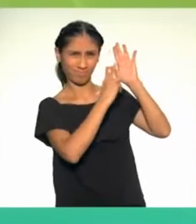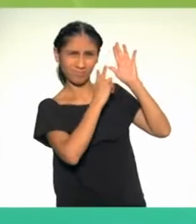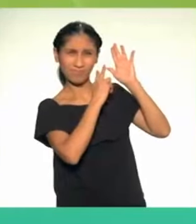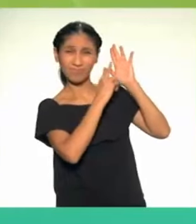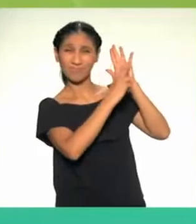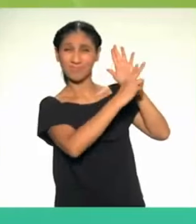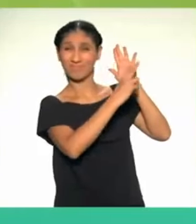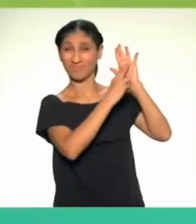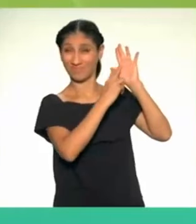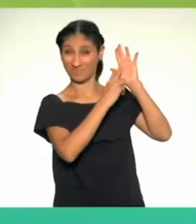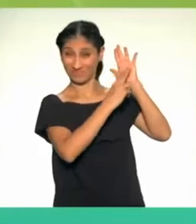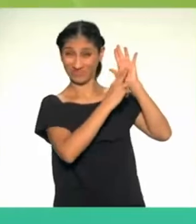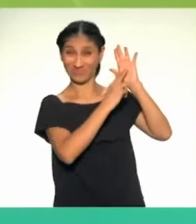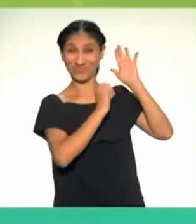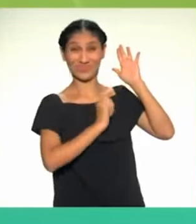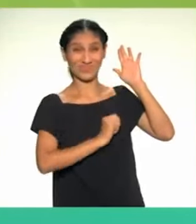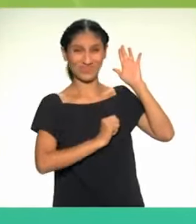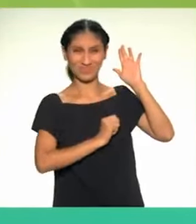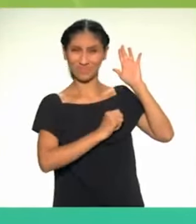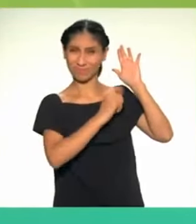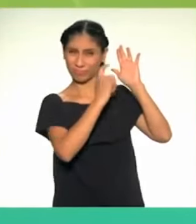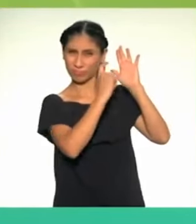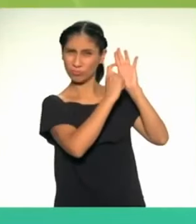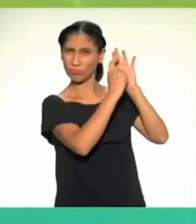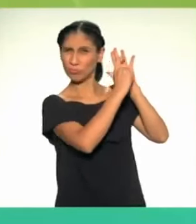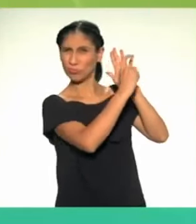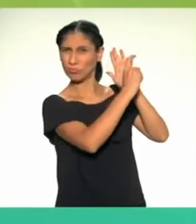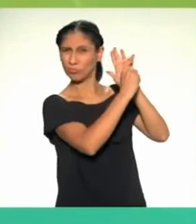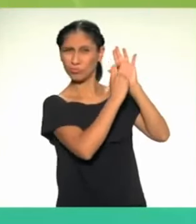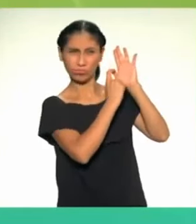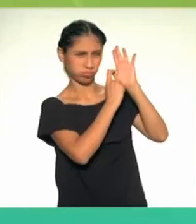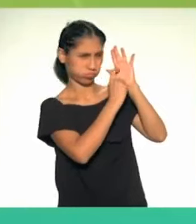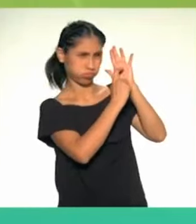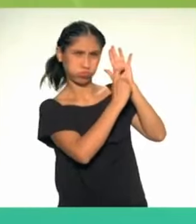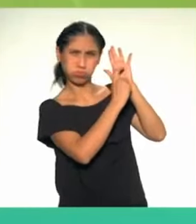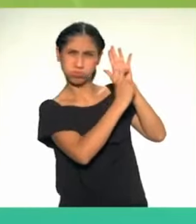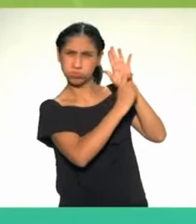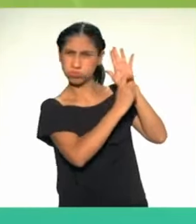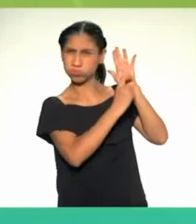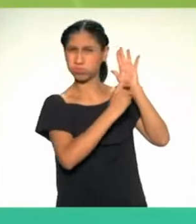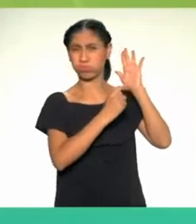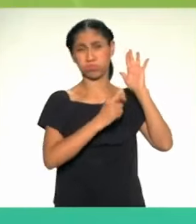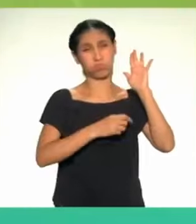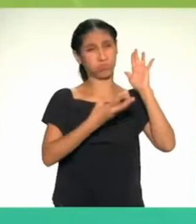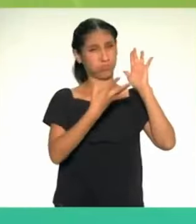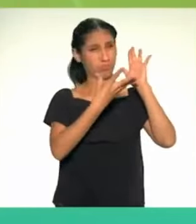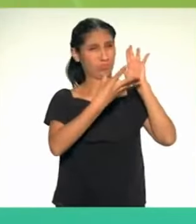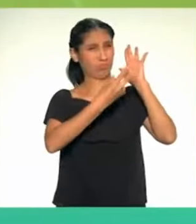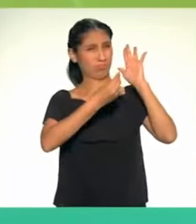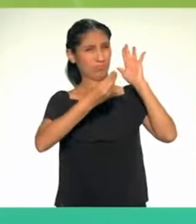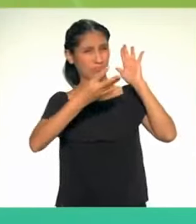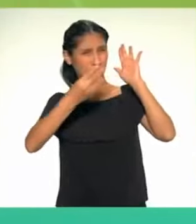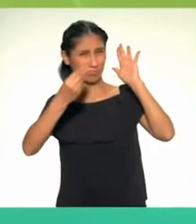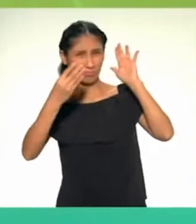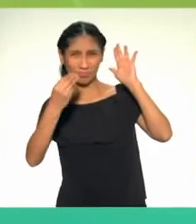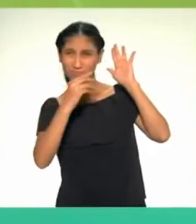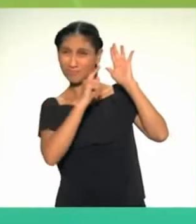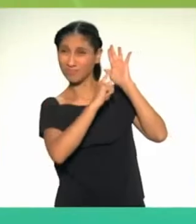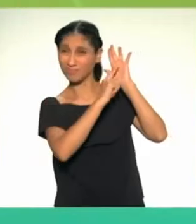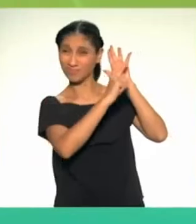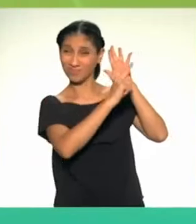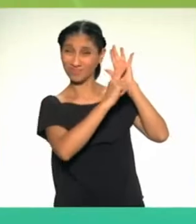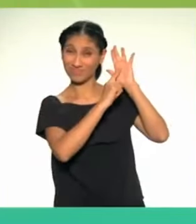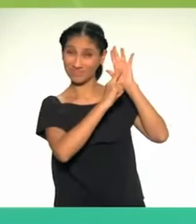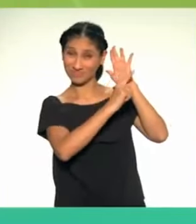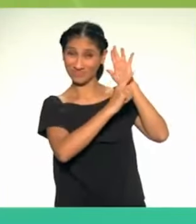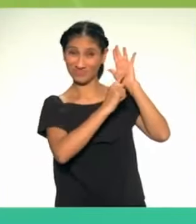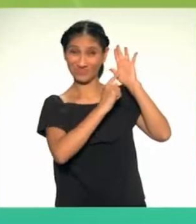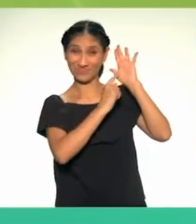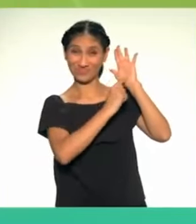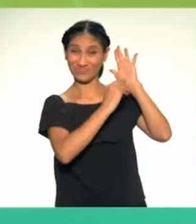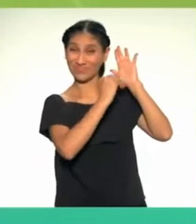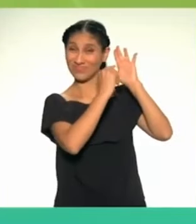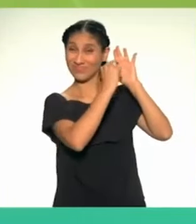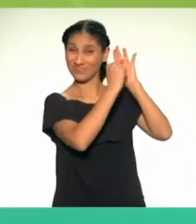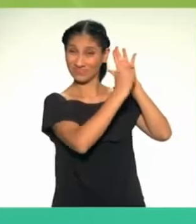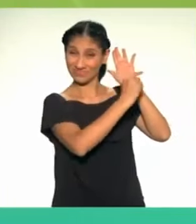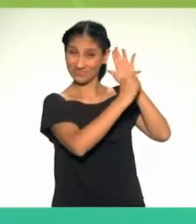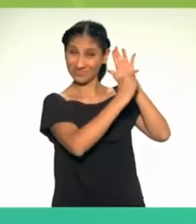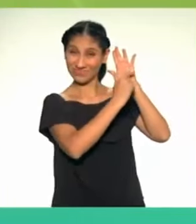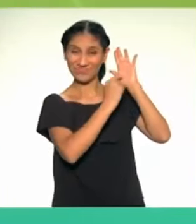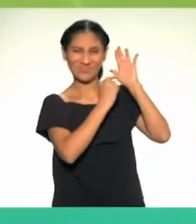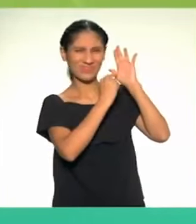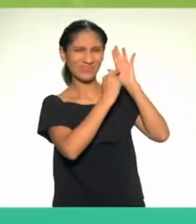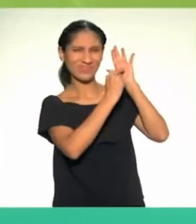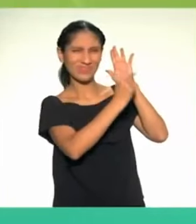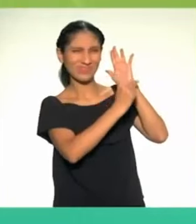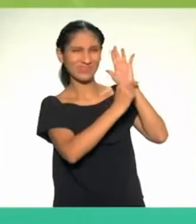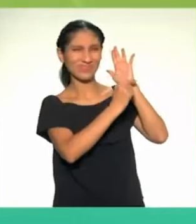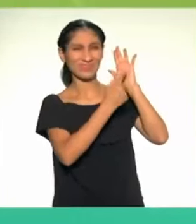el tomate, el tumbo serrano, la tuna, la palta ajá, el arándano, la frambuesa, la cereza,